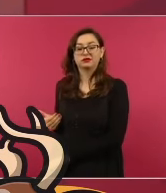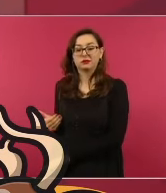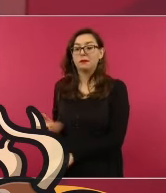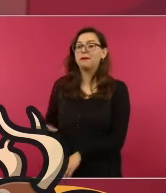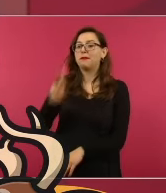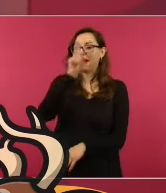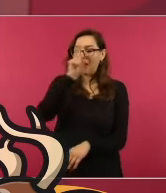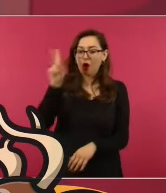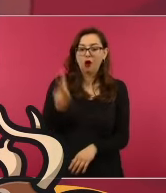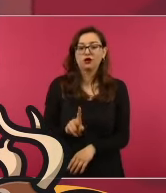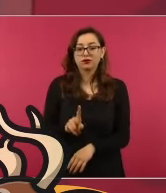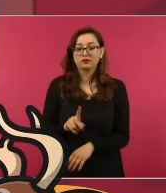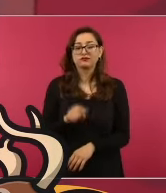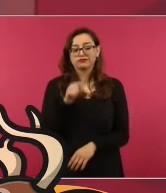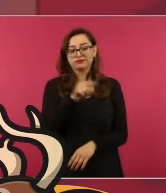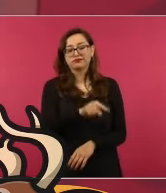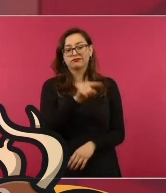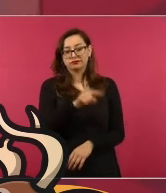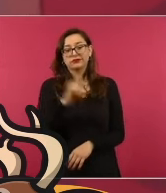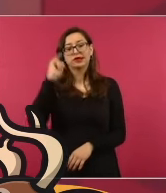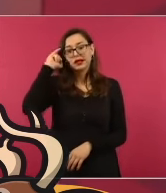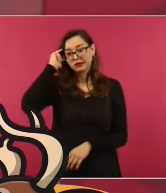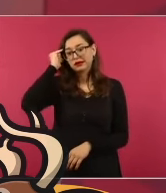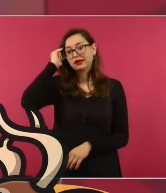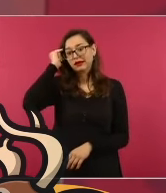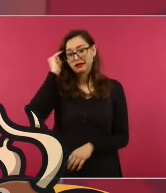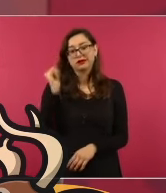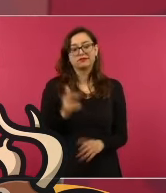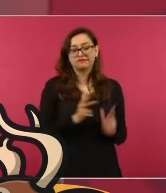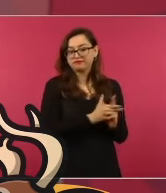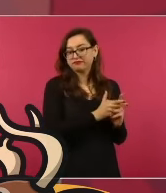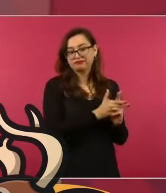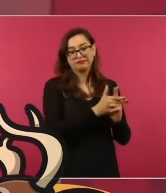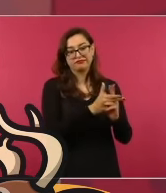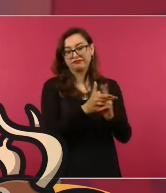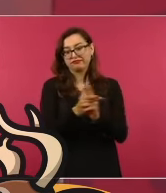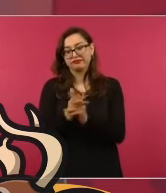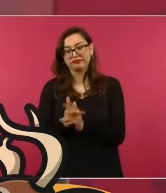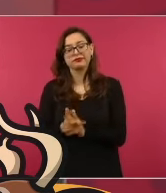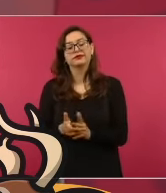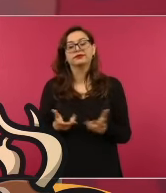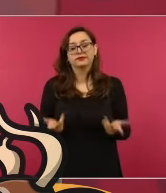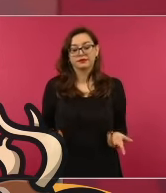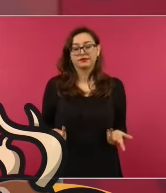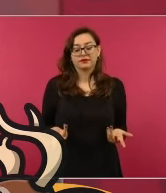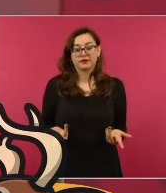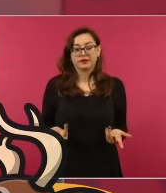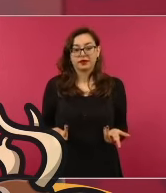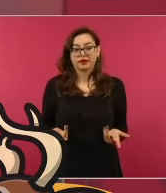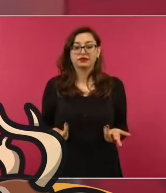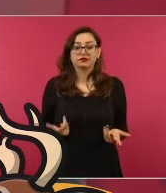el de los Yaquis. Entonces, hay quienes